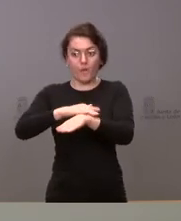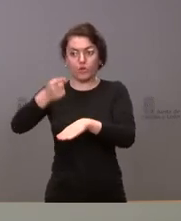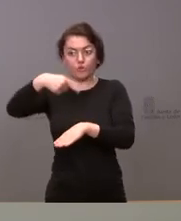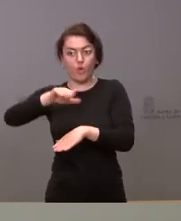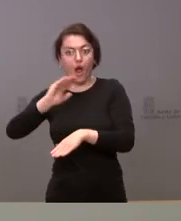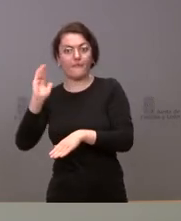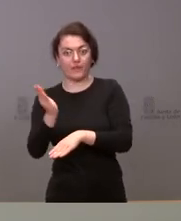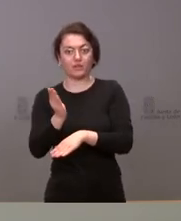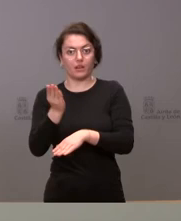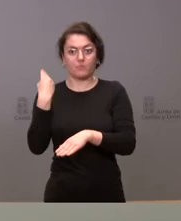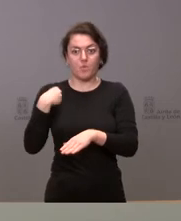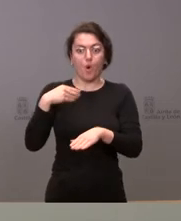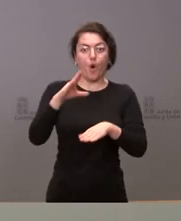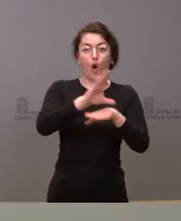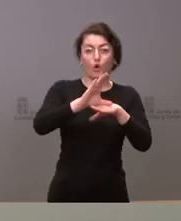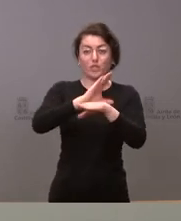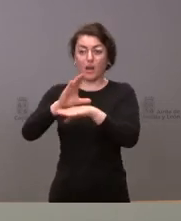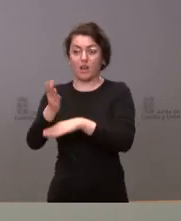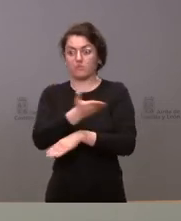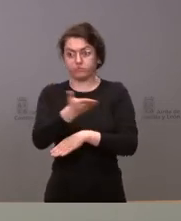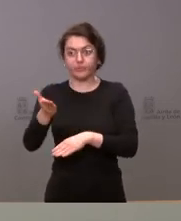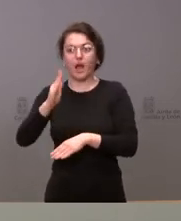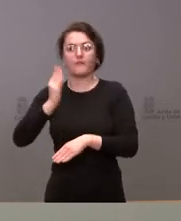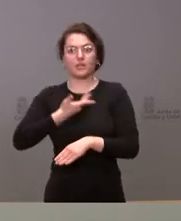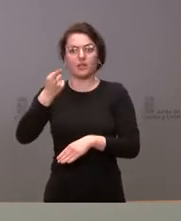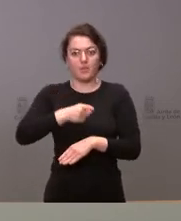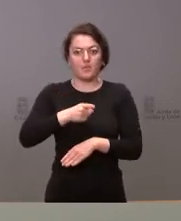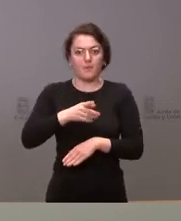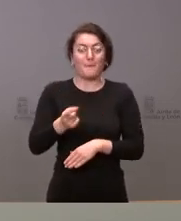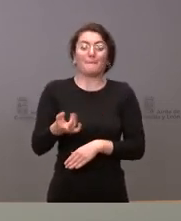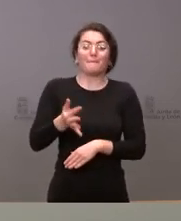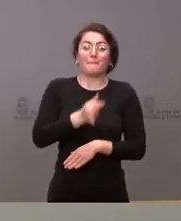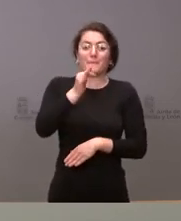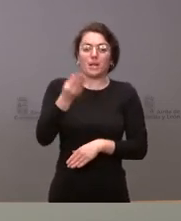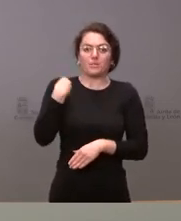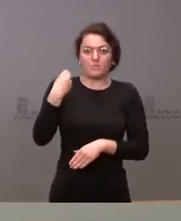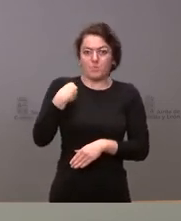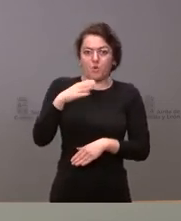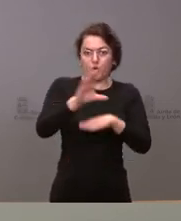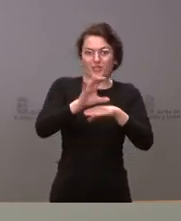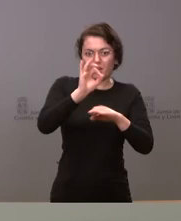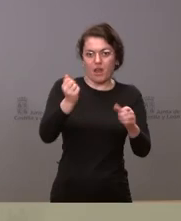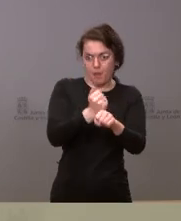de las consejerías pero también como es natural y de forma muy importante a la consejería con las competencias en materia de empleo